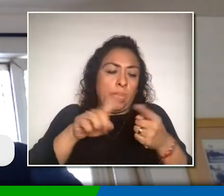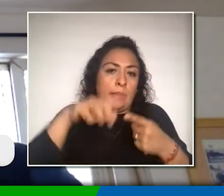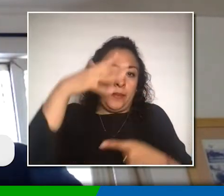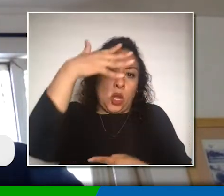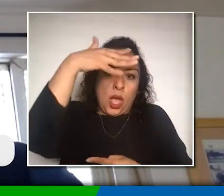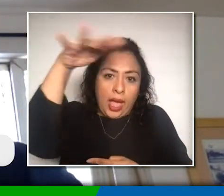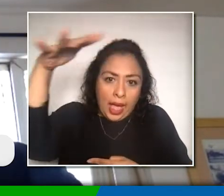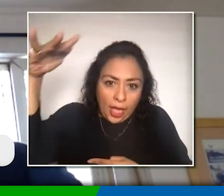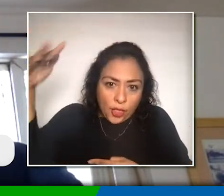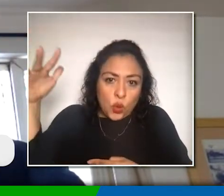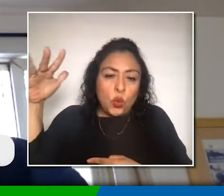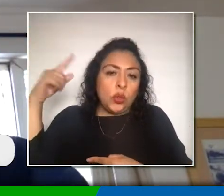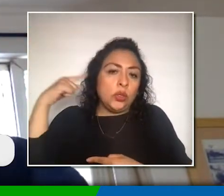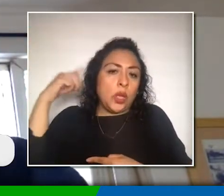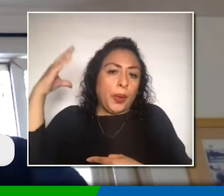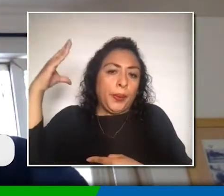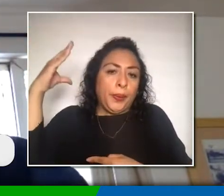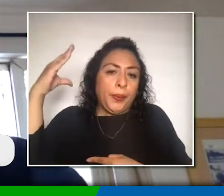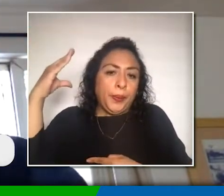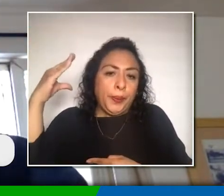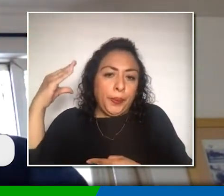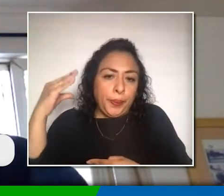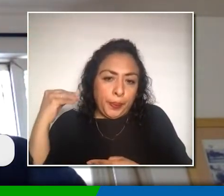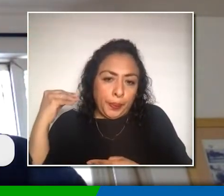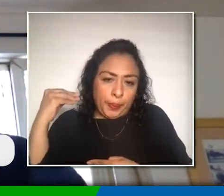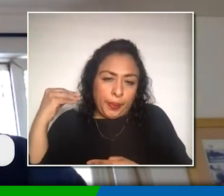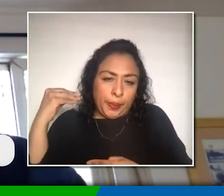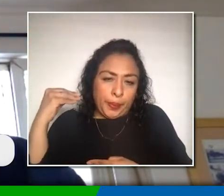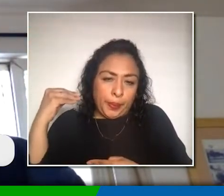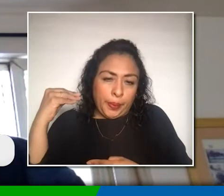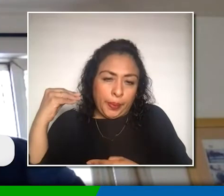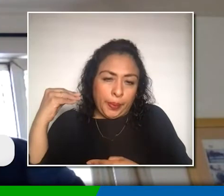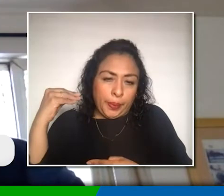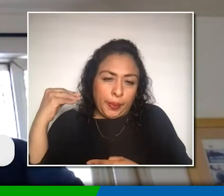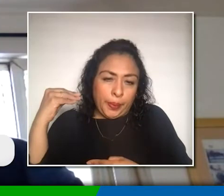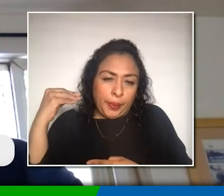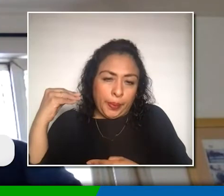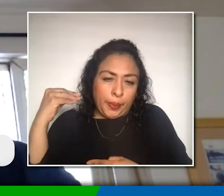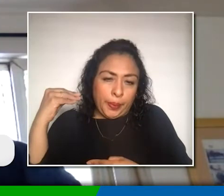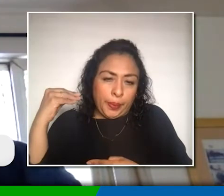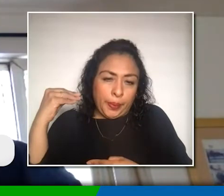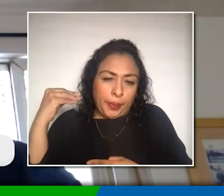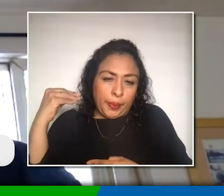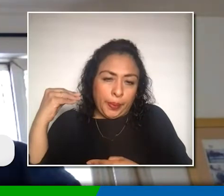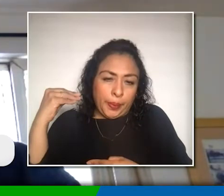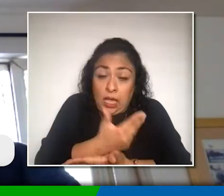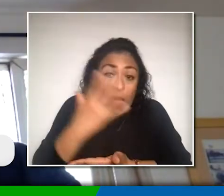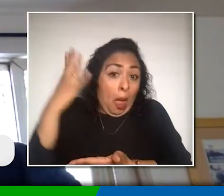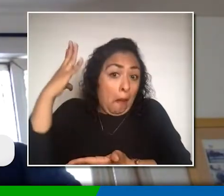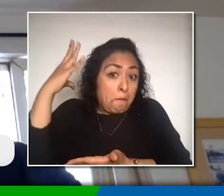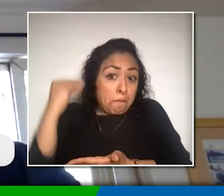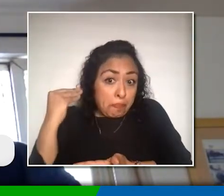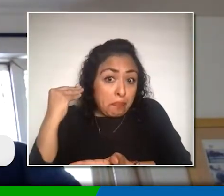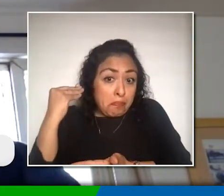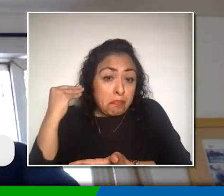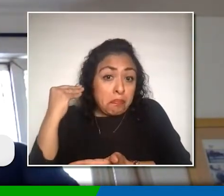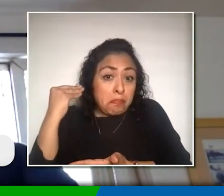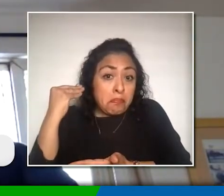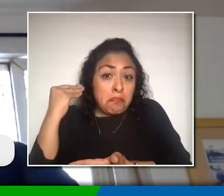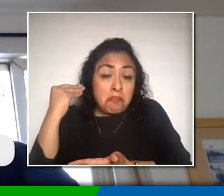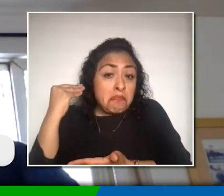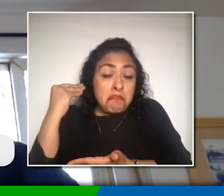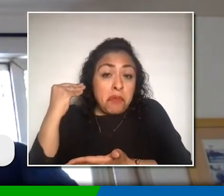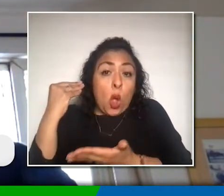quedando sordos por la edad. Sin embargo, el niño que nunca oyó, que nació sordo, sin oír o que perdió la audición